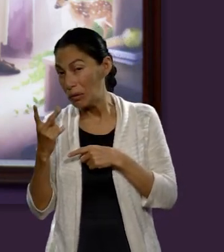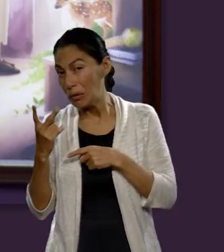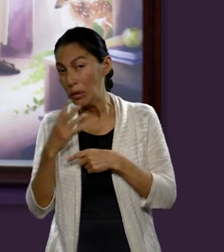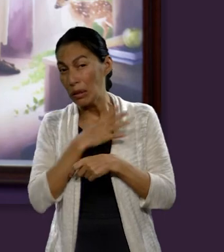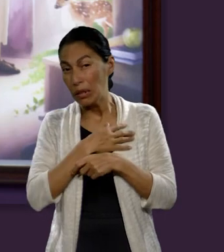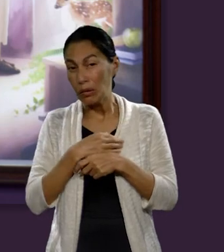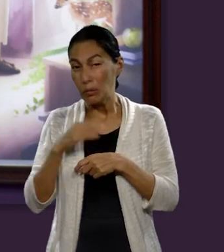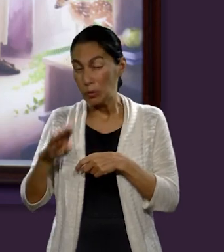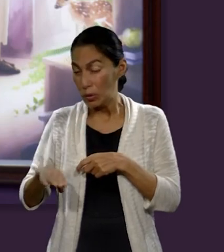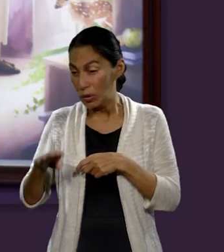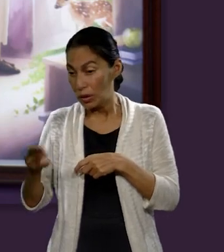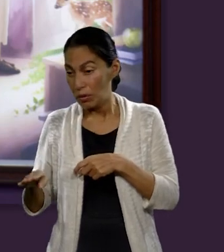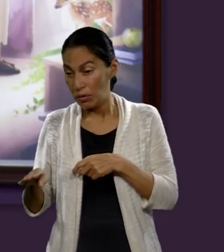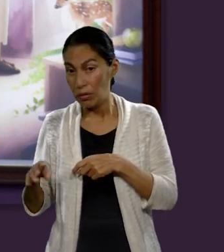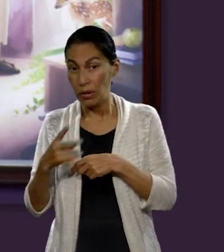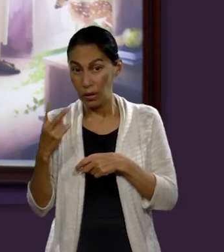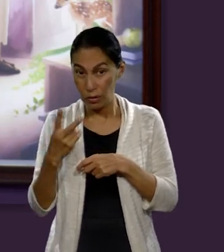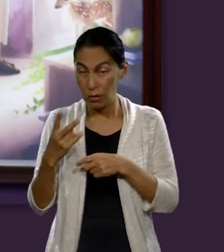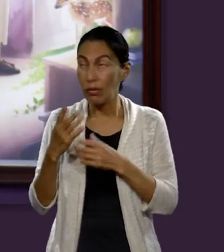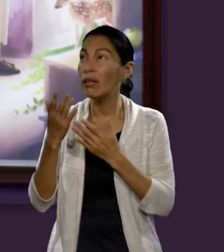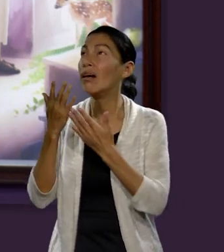madres que perdieron a sus hijos